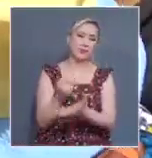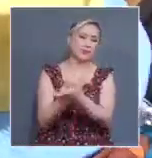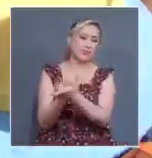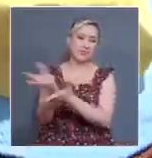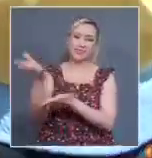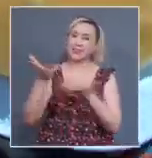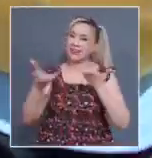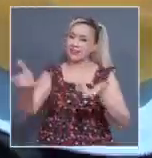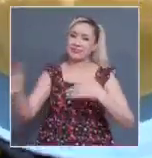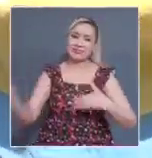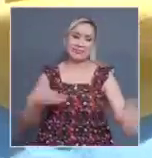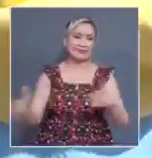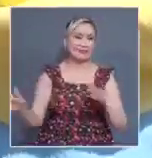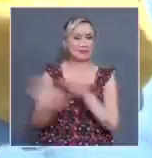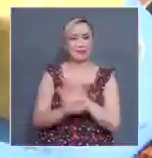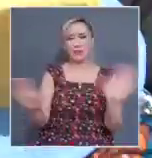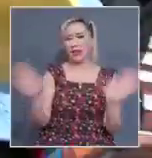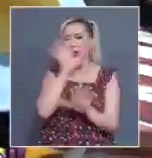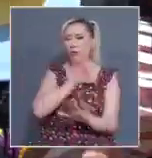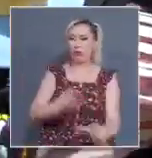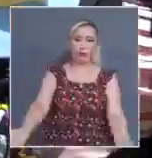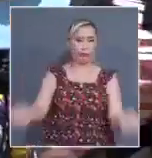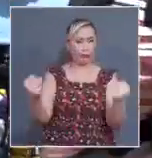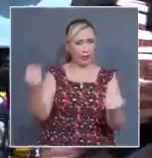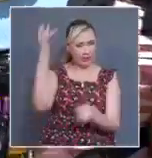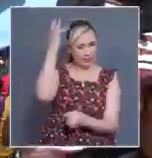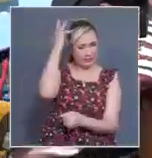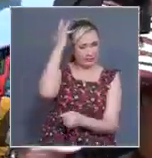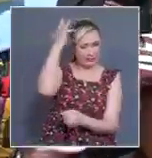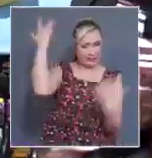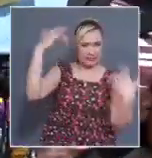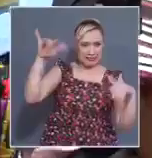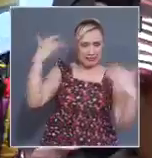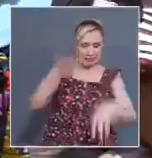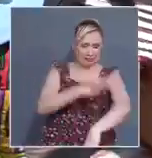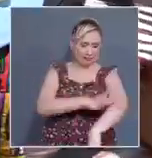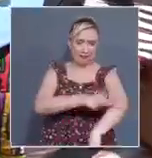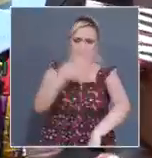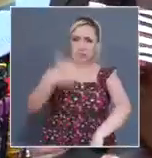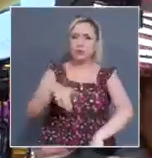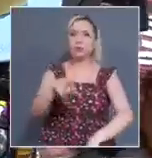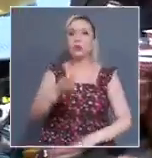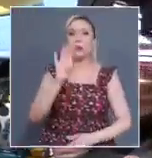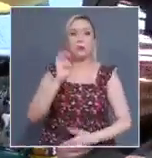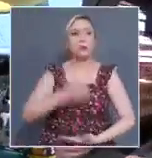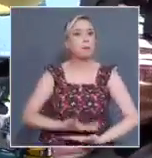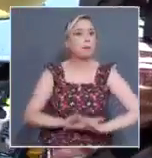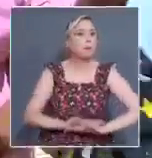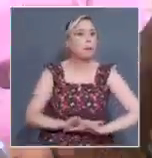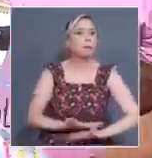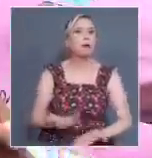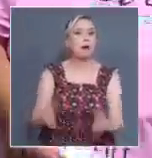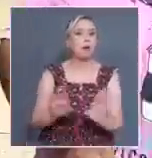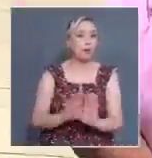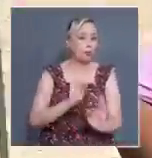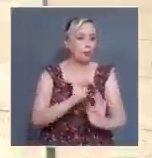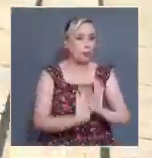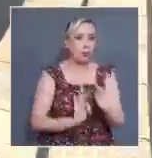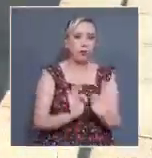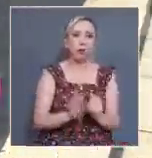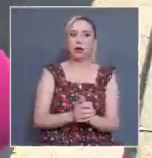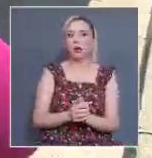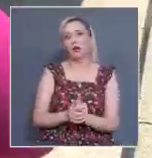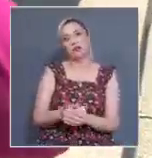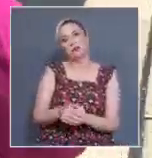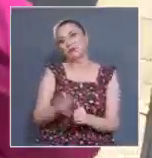fuerte el calor ahorita. ¿Qué medidas toma para cuidar a su bebé? ¿Qué medidas toma para cuidar? Casi no sacarlo,